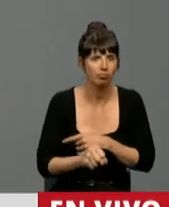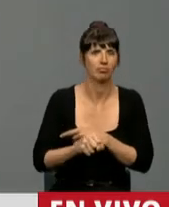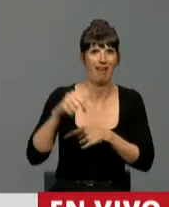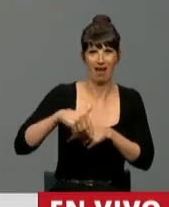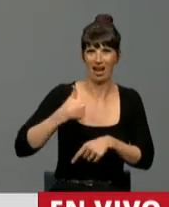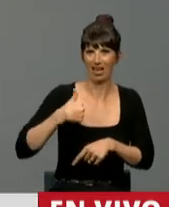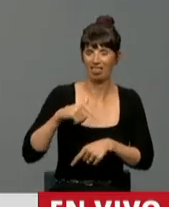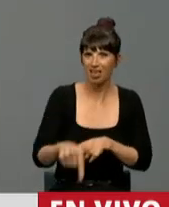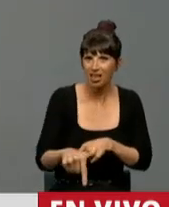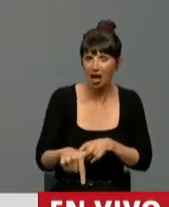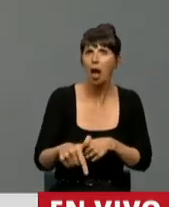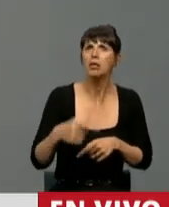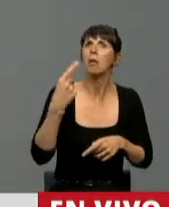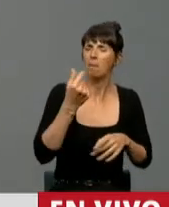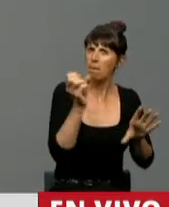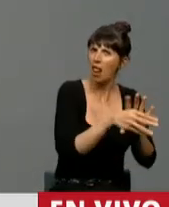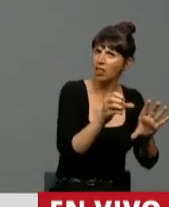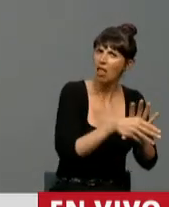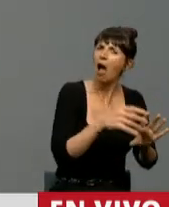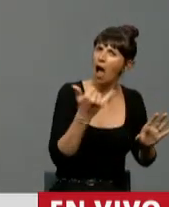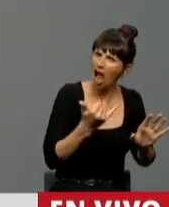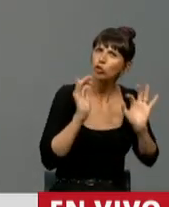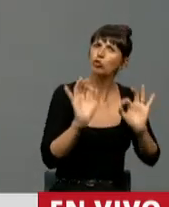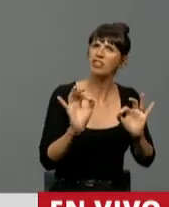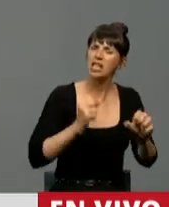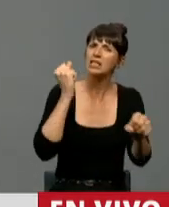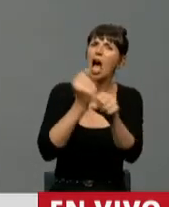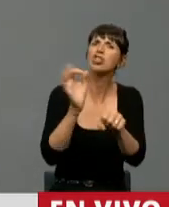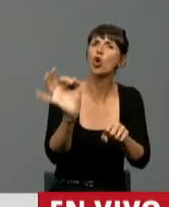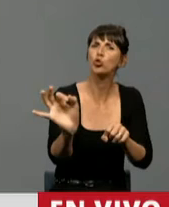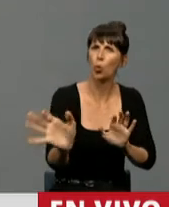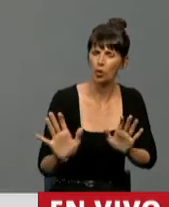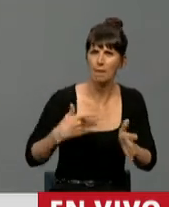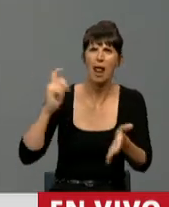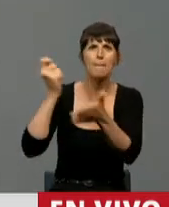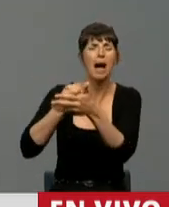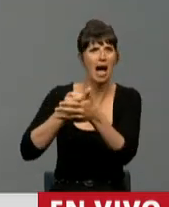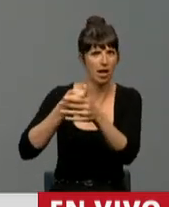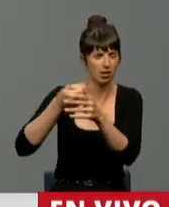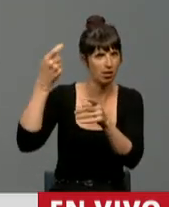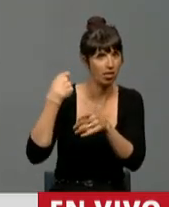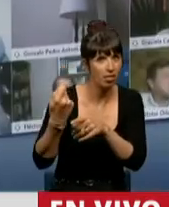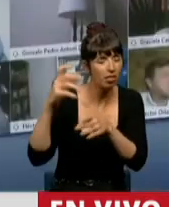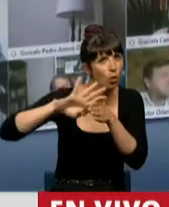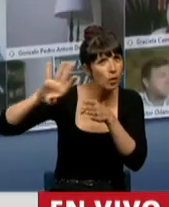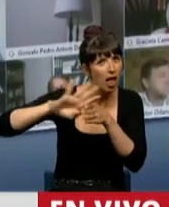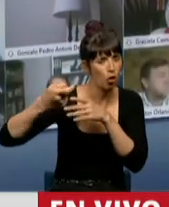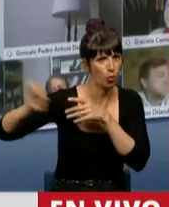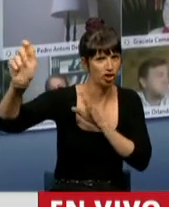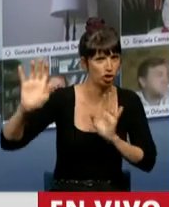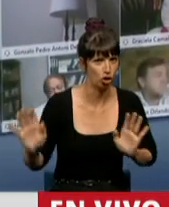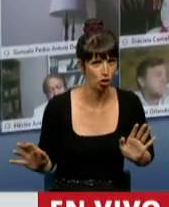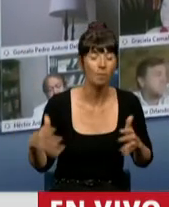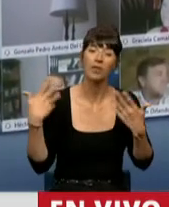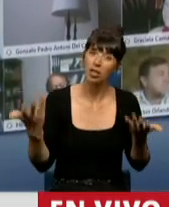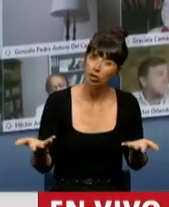alcanza todavía para pagar hasta el mes de octubre todo lo que refiere a reparación histórica. Entonces, también no